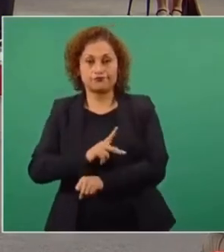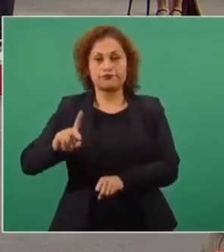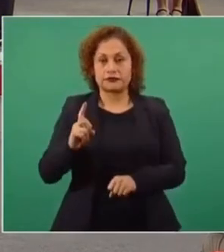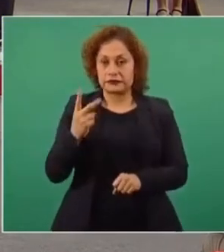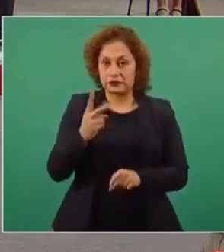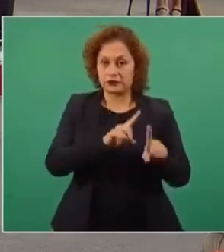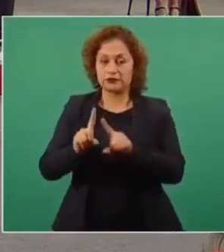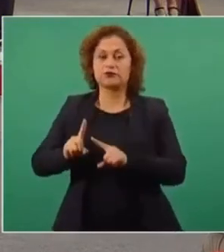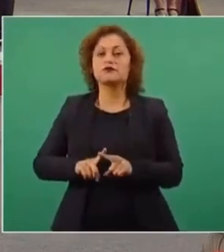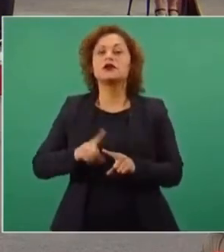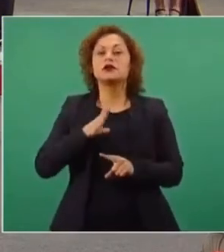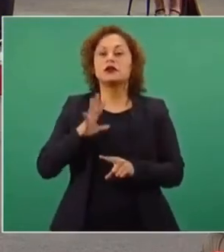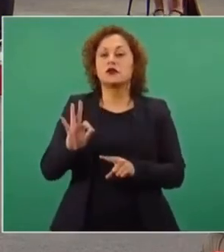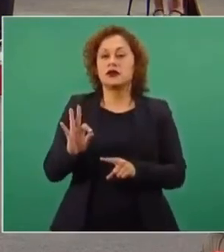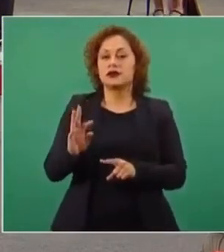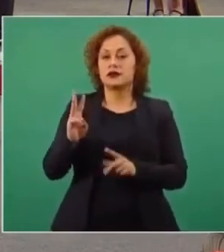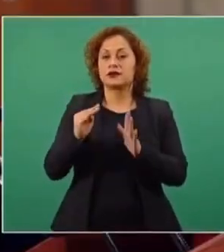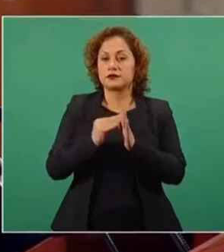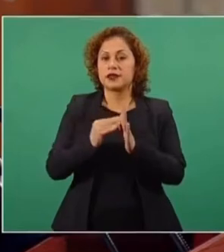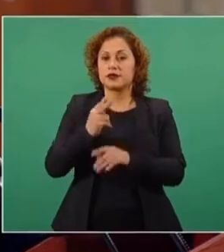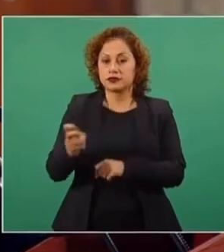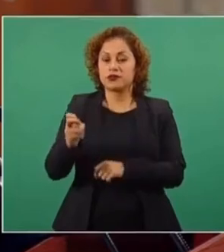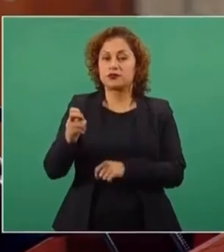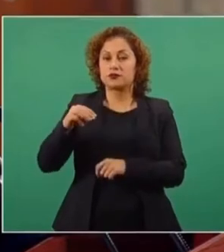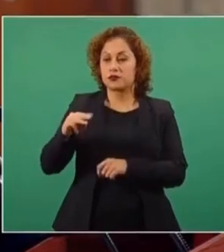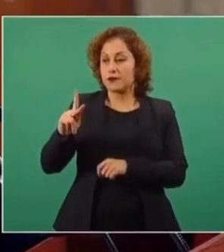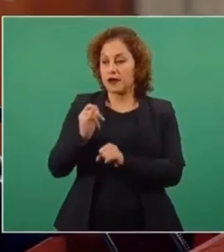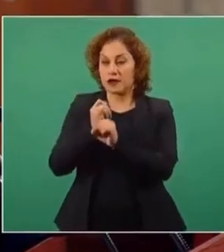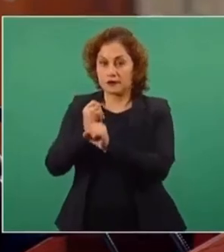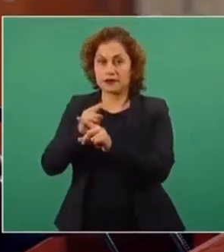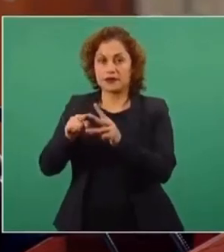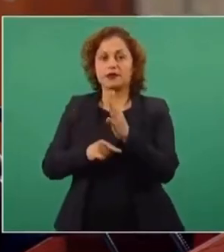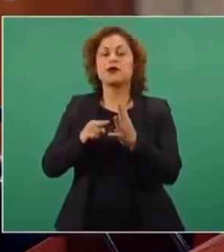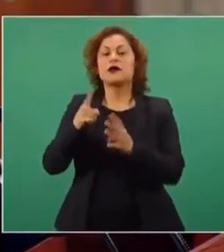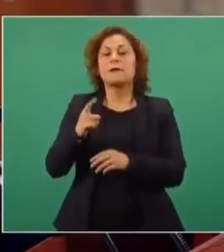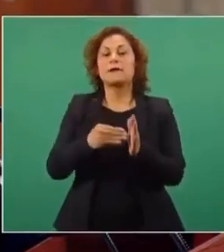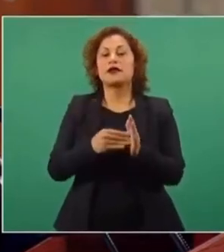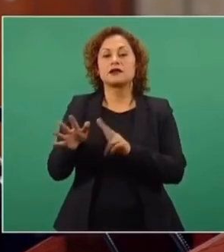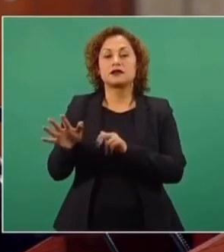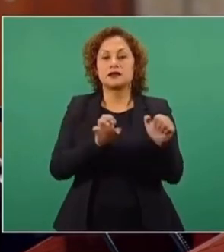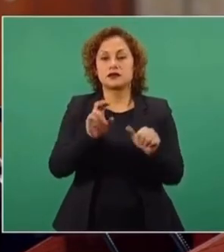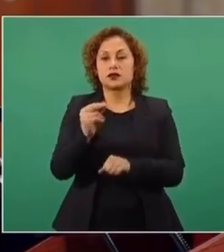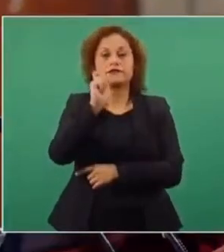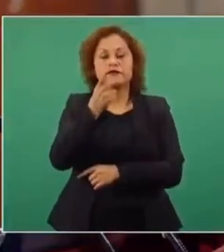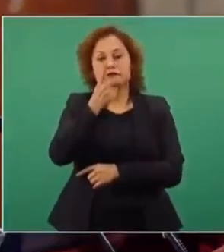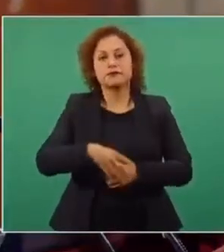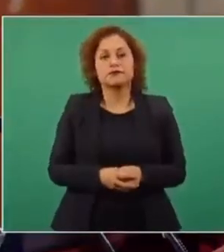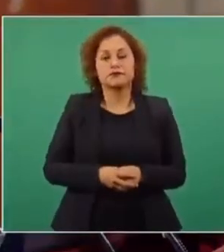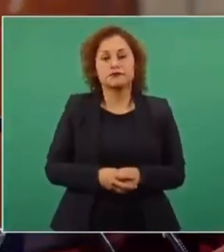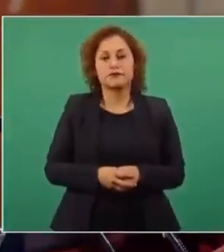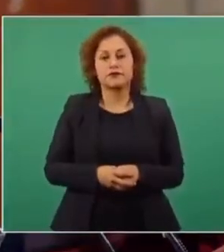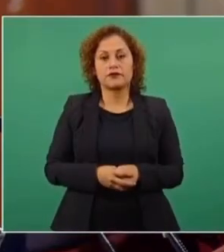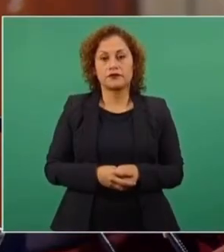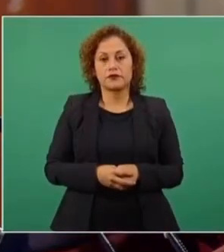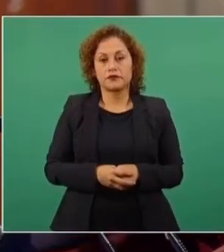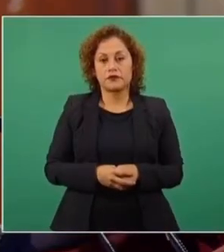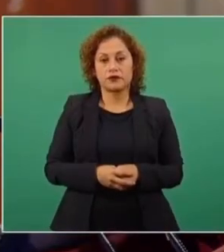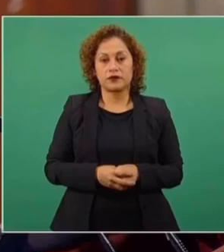a 4 mil 293 policías federales ministeriales y a mil 689 personas periciales. No se ha requerido